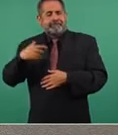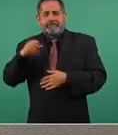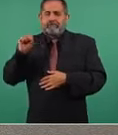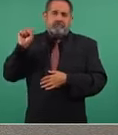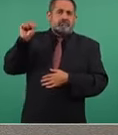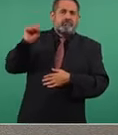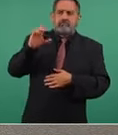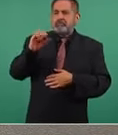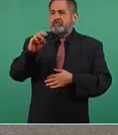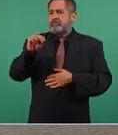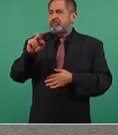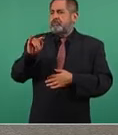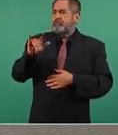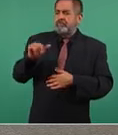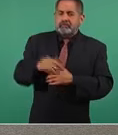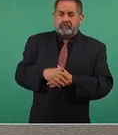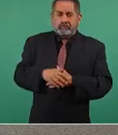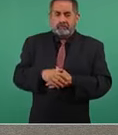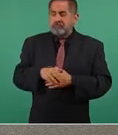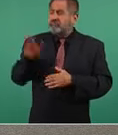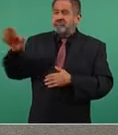nos van a quitar a los niños,